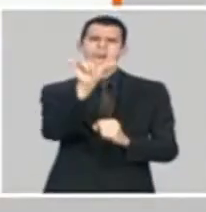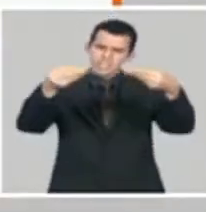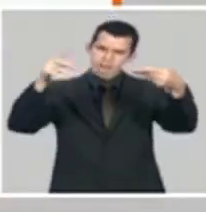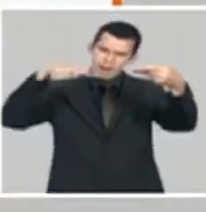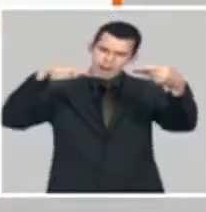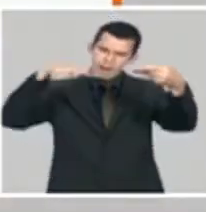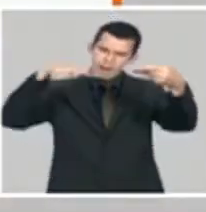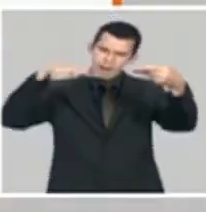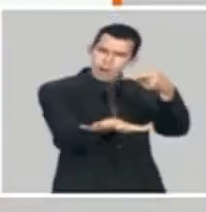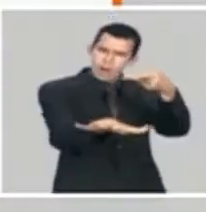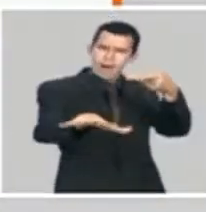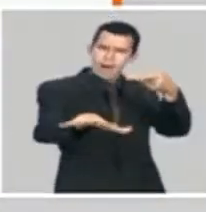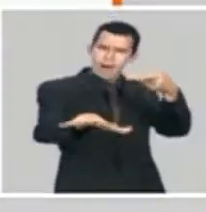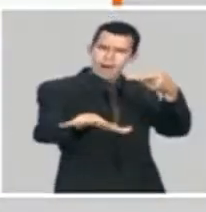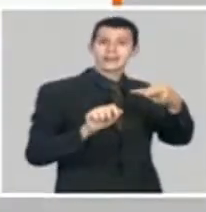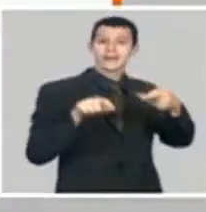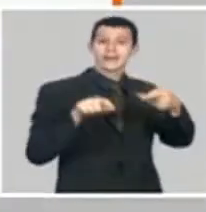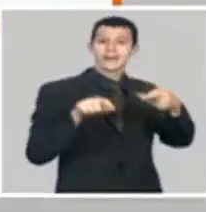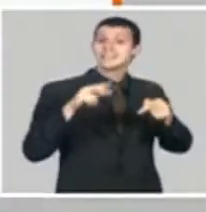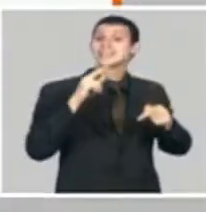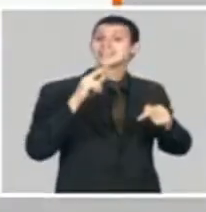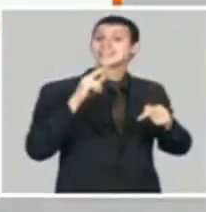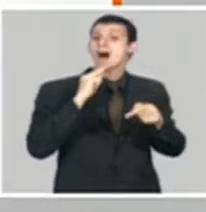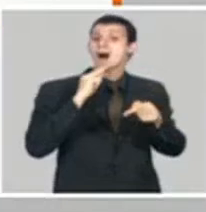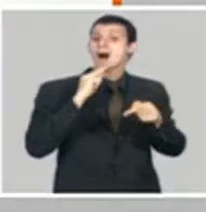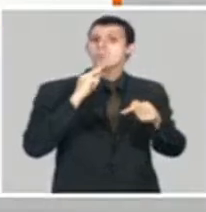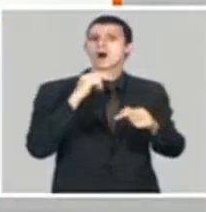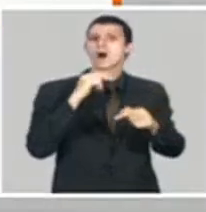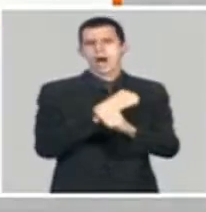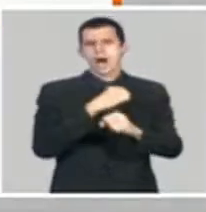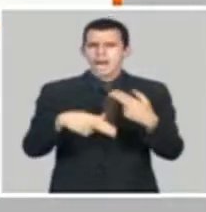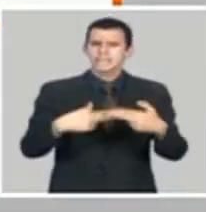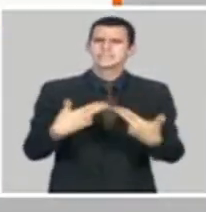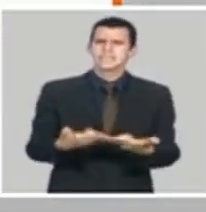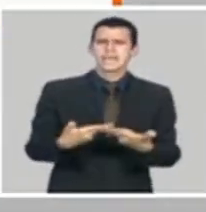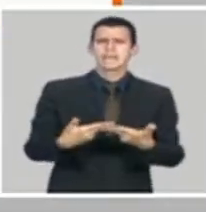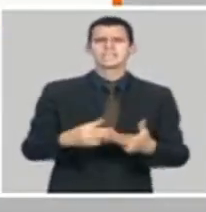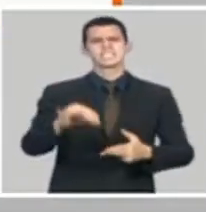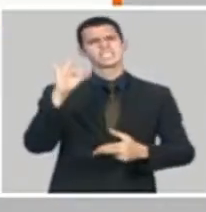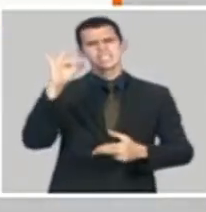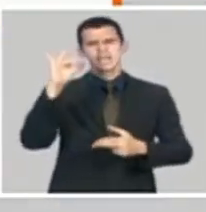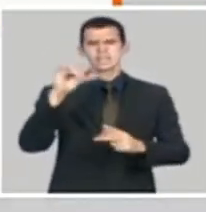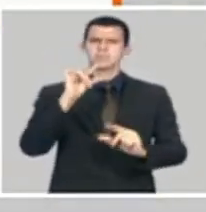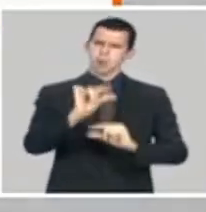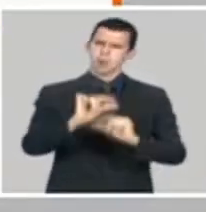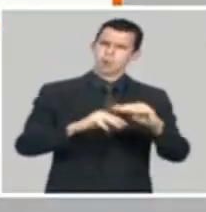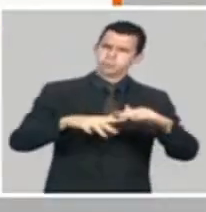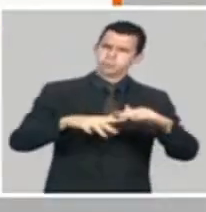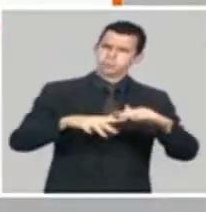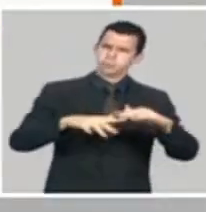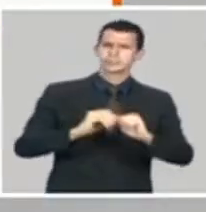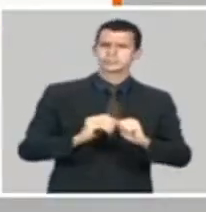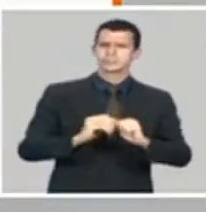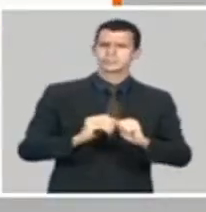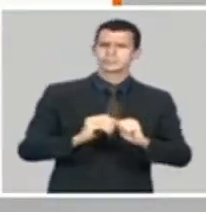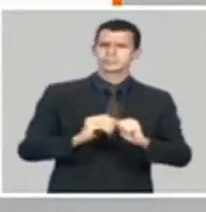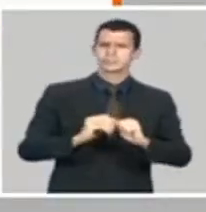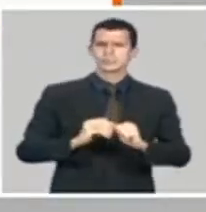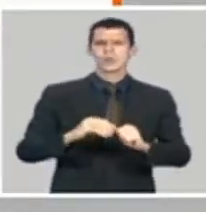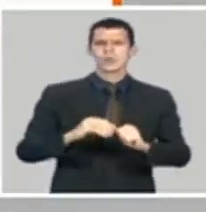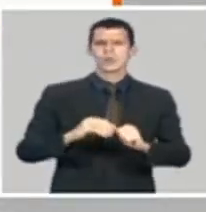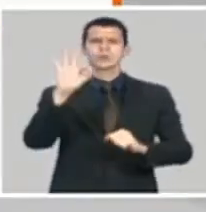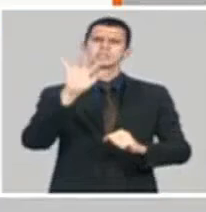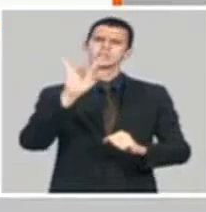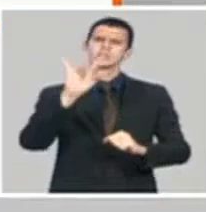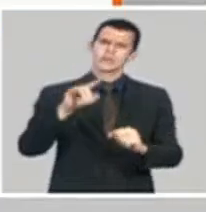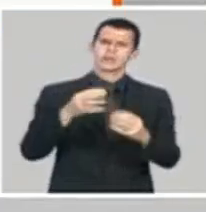34 están estables y 7 en ascenso. 89 en estado normal, 10 en estado